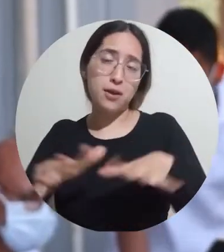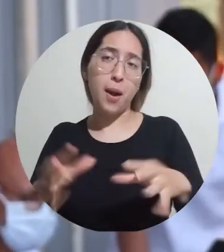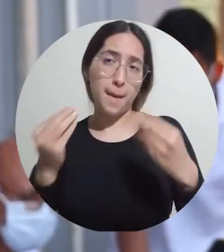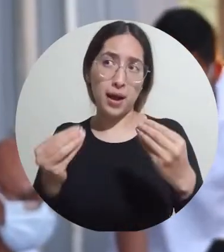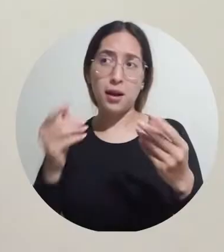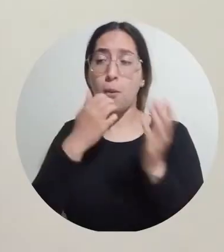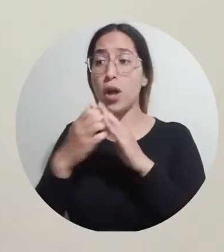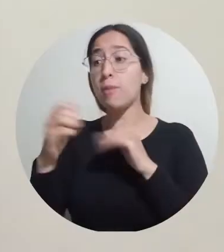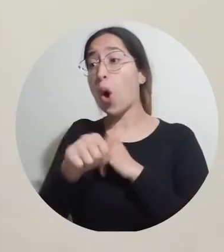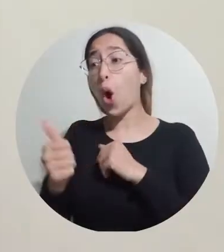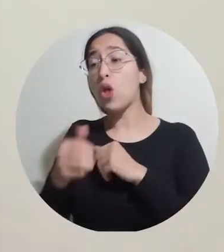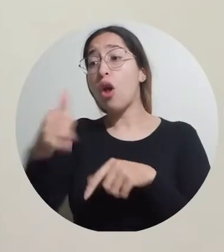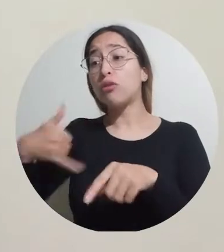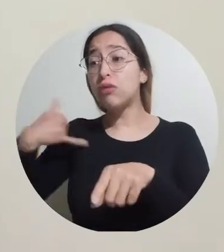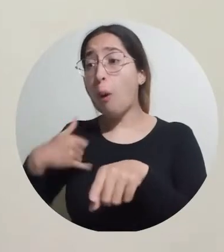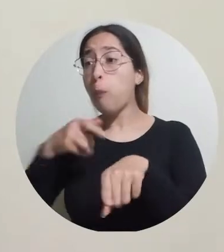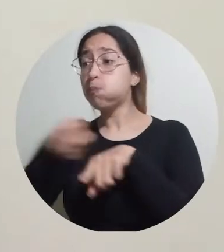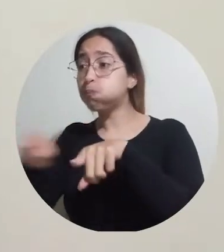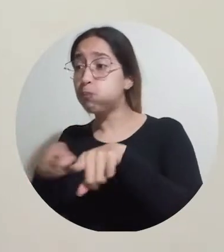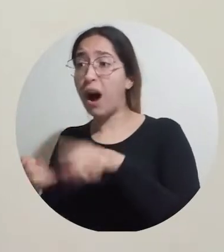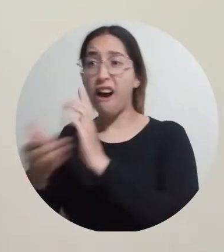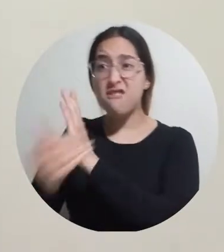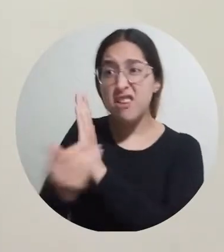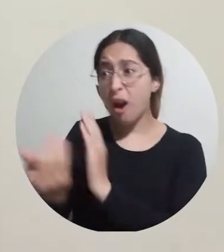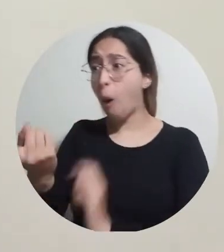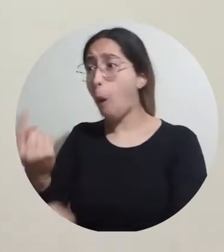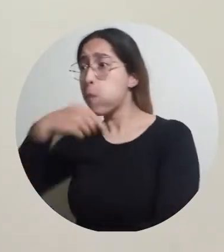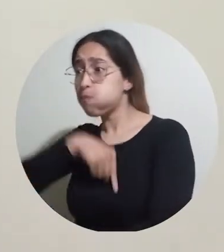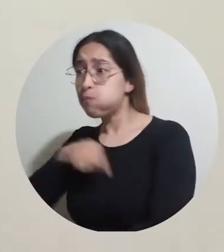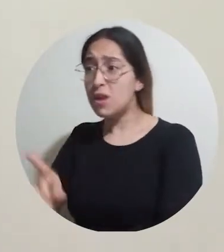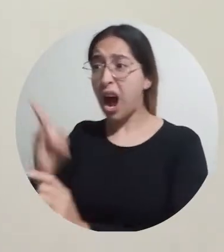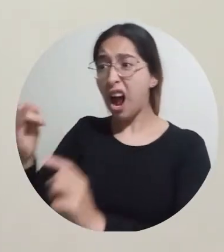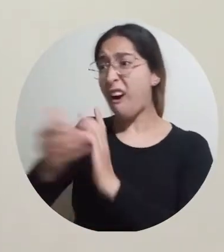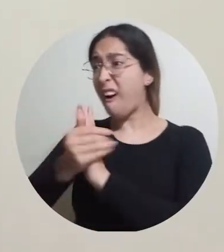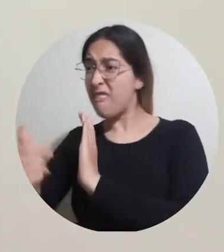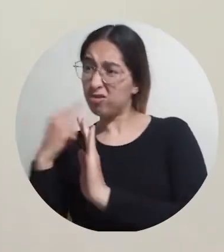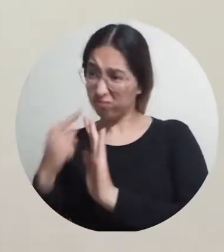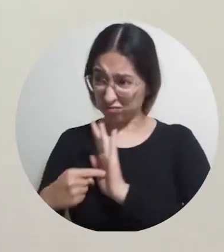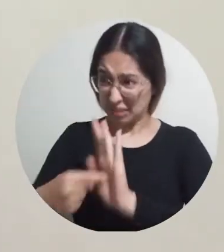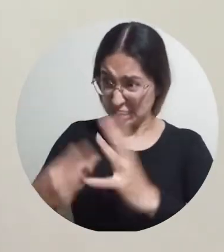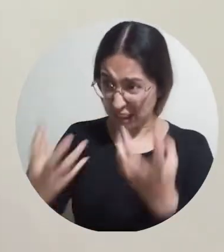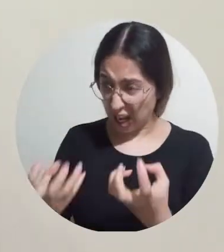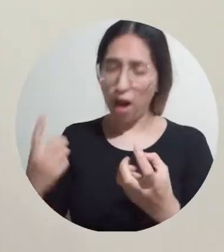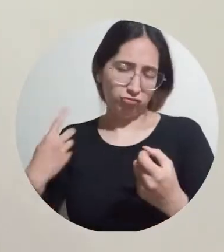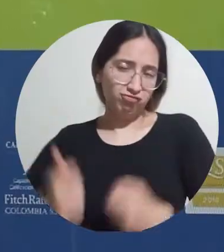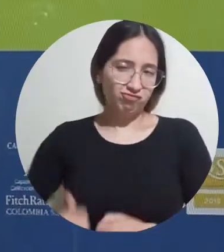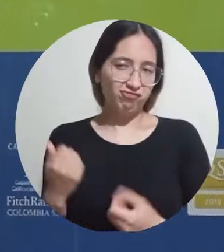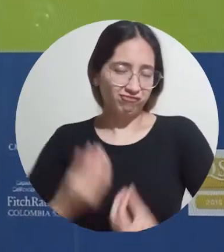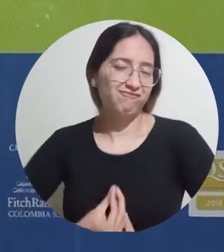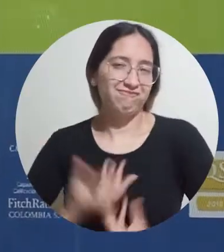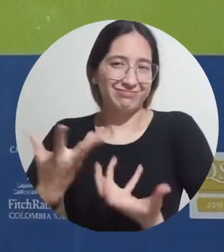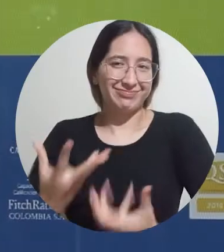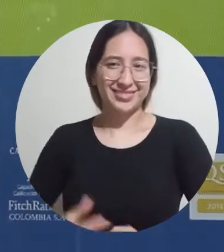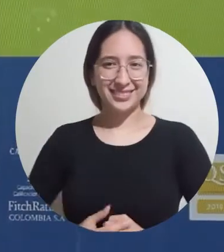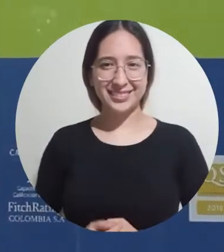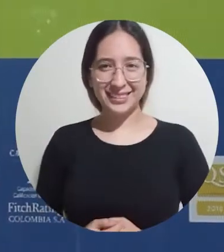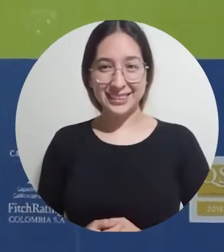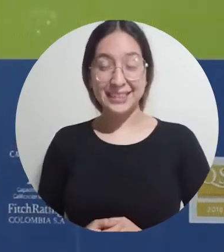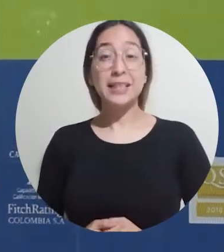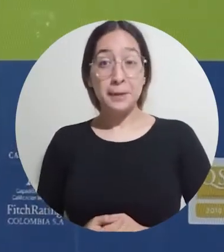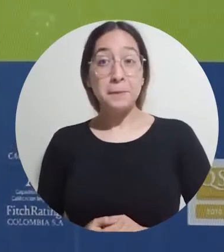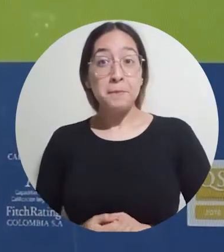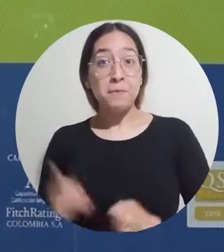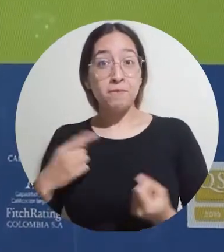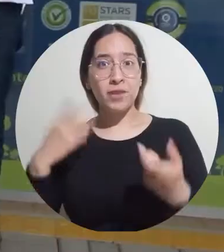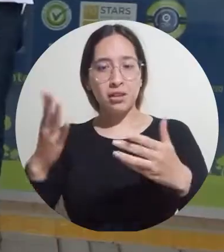que los jóvenes que tengan habilidades artísticas lo muestren y lo desarrollen. En el lanzamiento de este